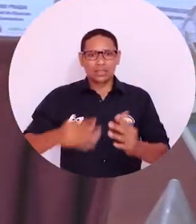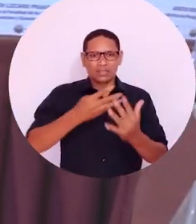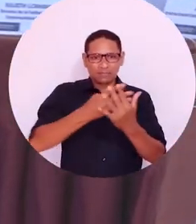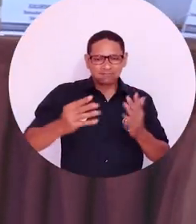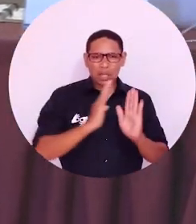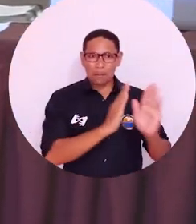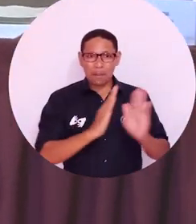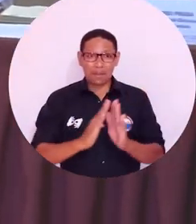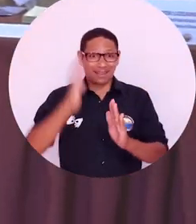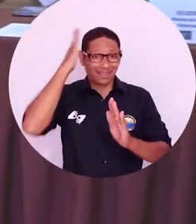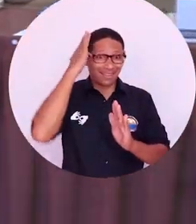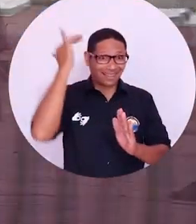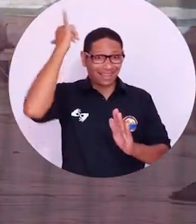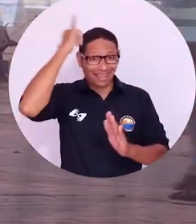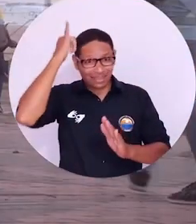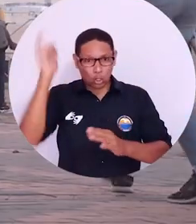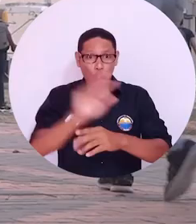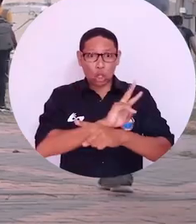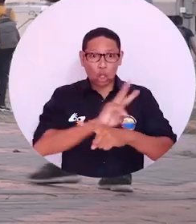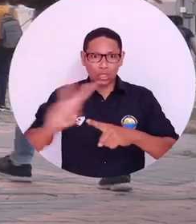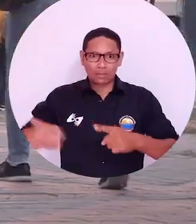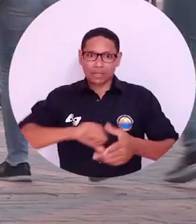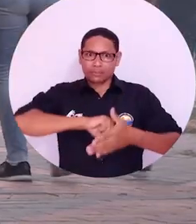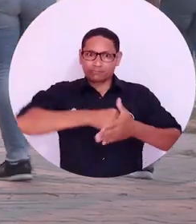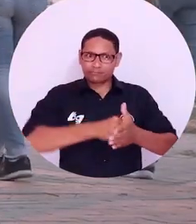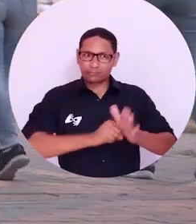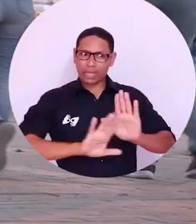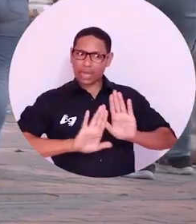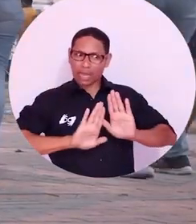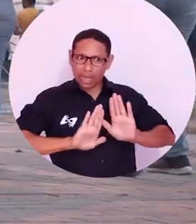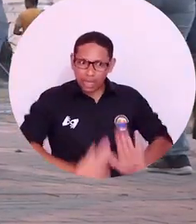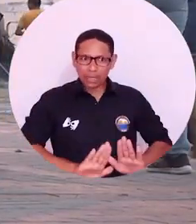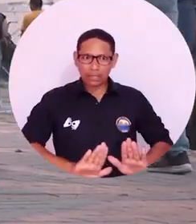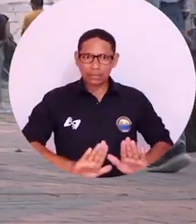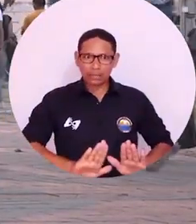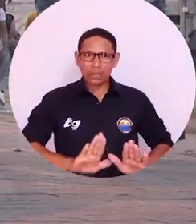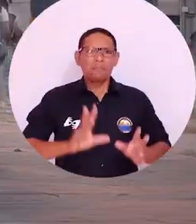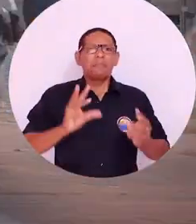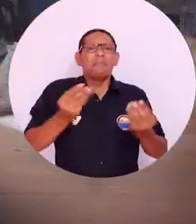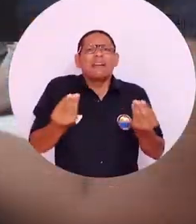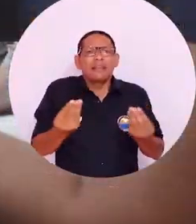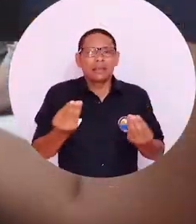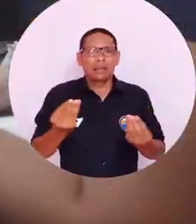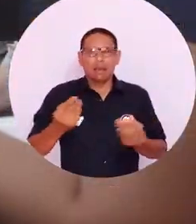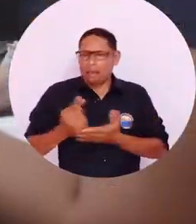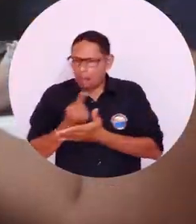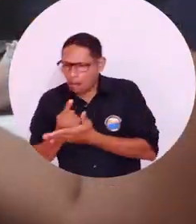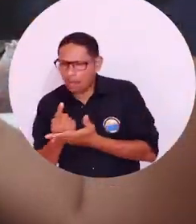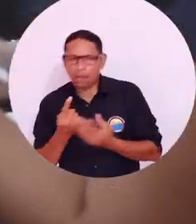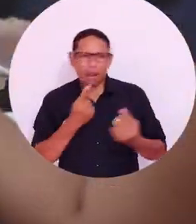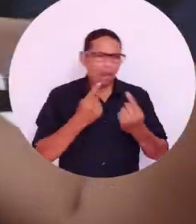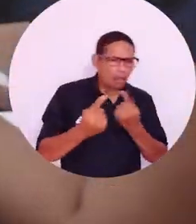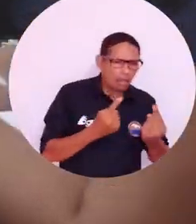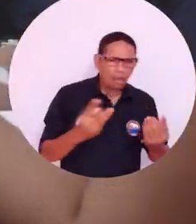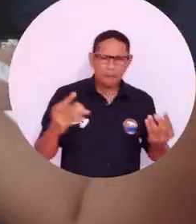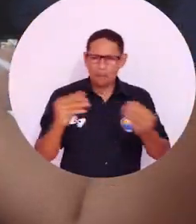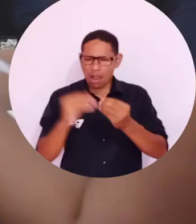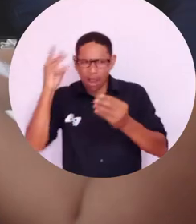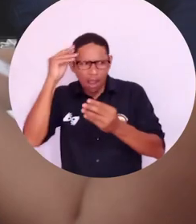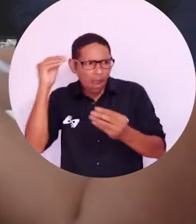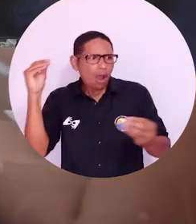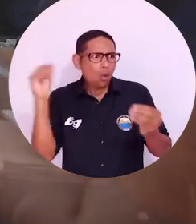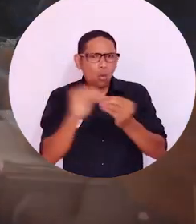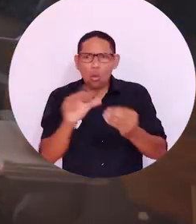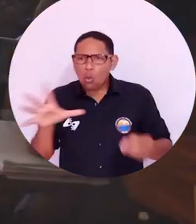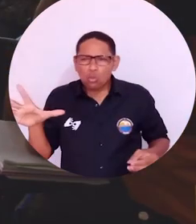la suspensión del calendario académico durante 15 días para los estudiantes de pregrado presencial, en aras de continuar el diálogo, buscar consensos